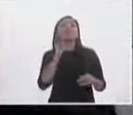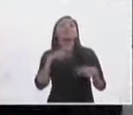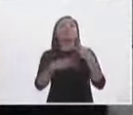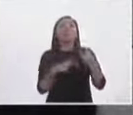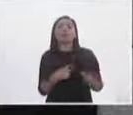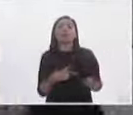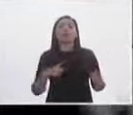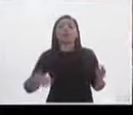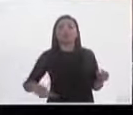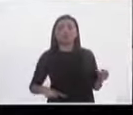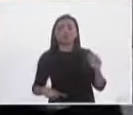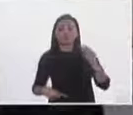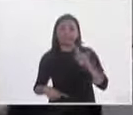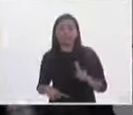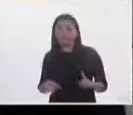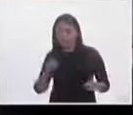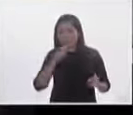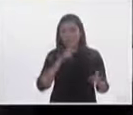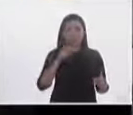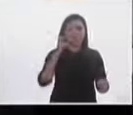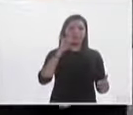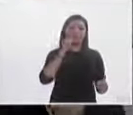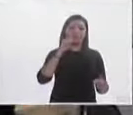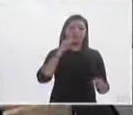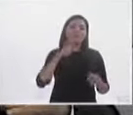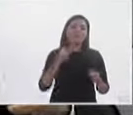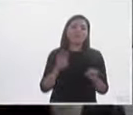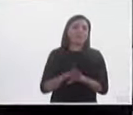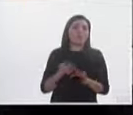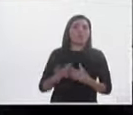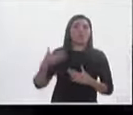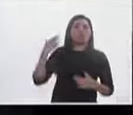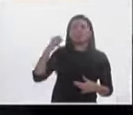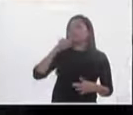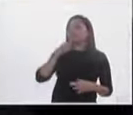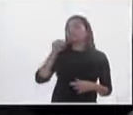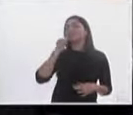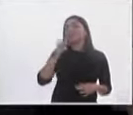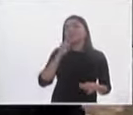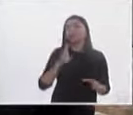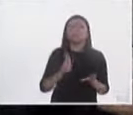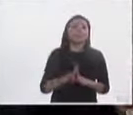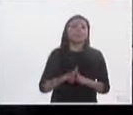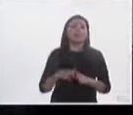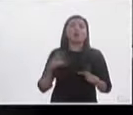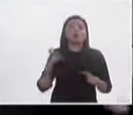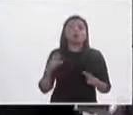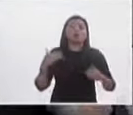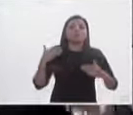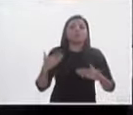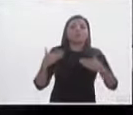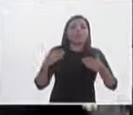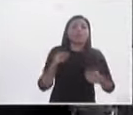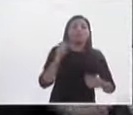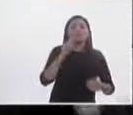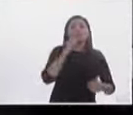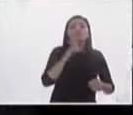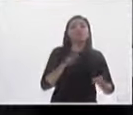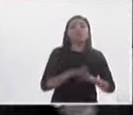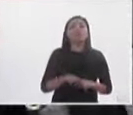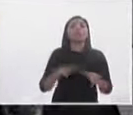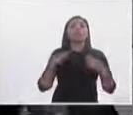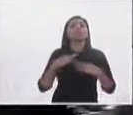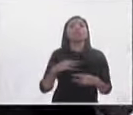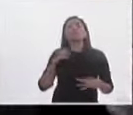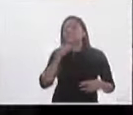van a decidir eso creo que es lo más importante del proceso electoral pasado y que aquí siempre pasamos de una transición a otra de una manera pacífica y tranquila